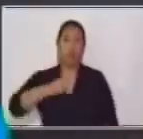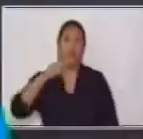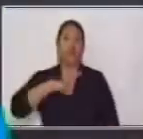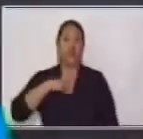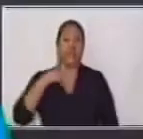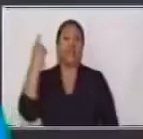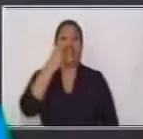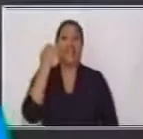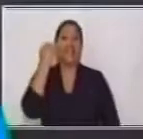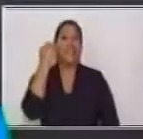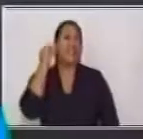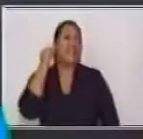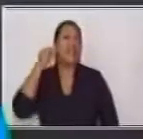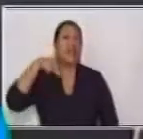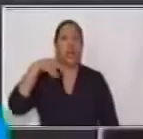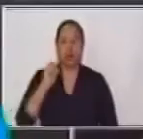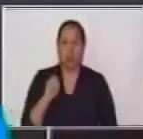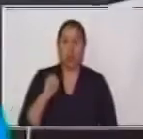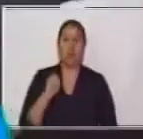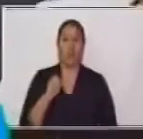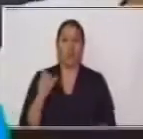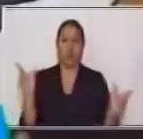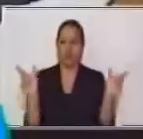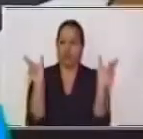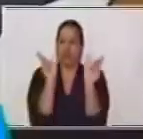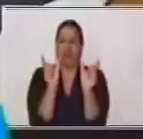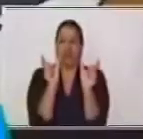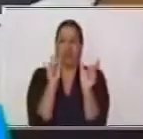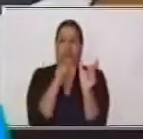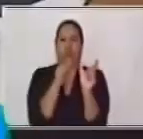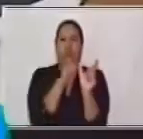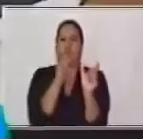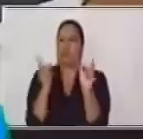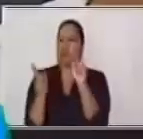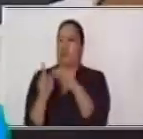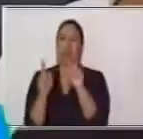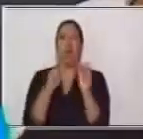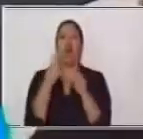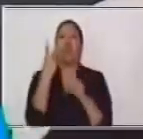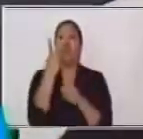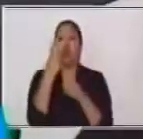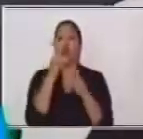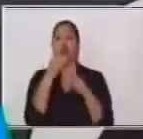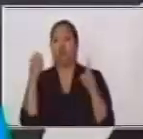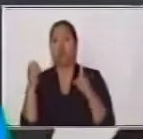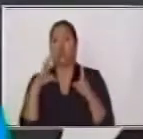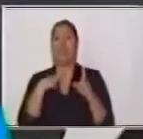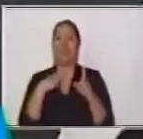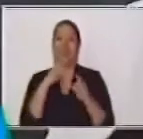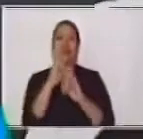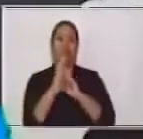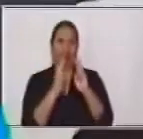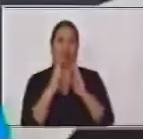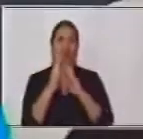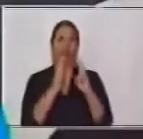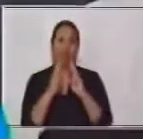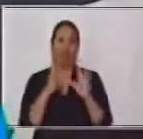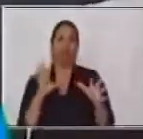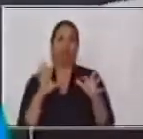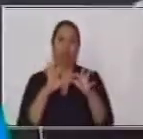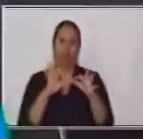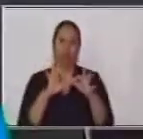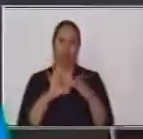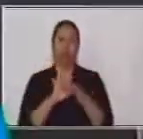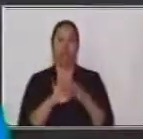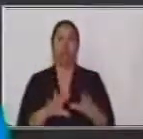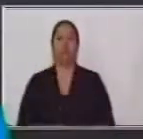oraciones, representan una relación entre sí de lo que se quiere dar a conocer en un tema determinado dentro